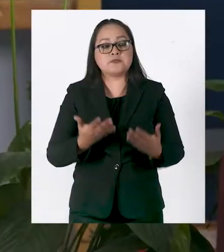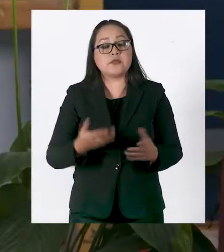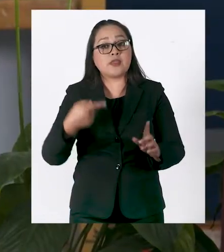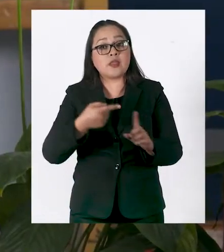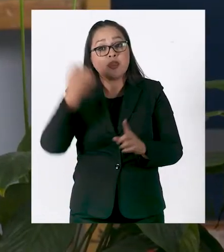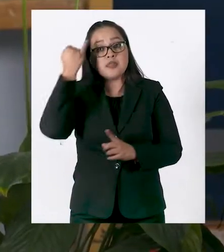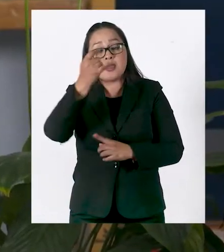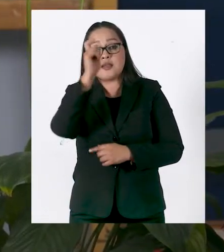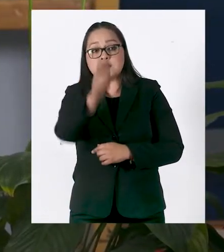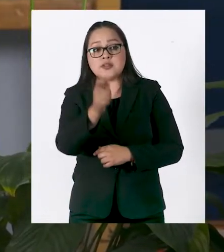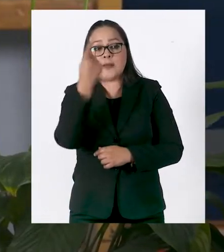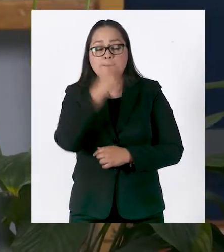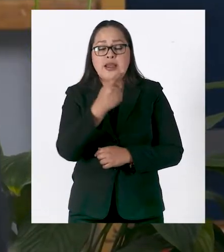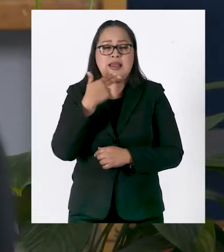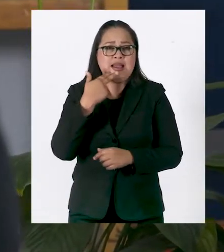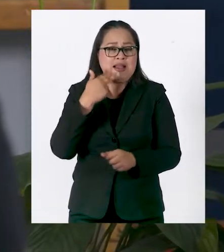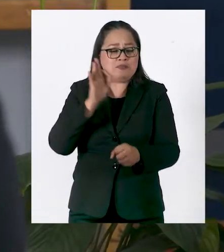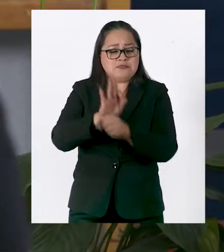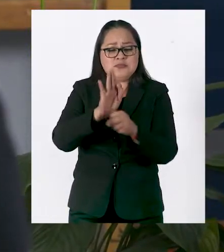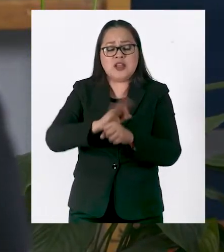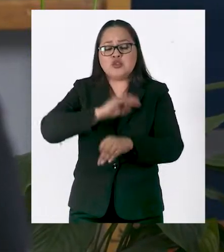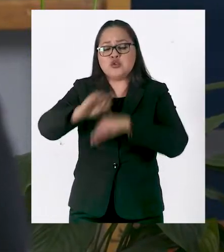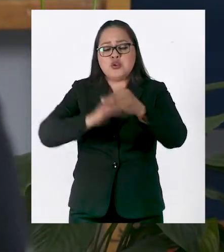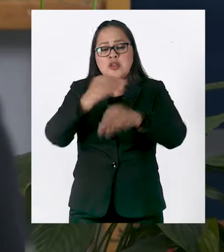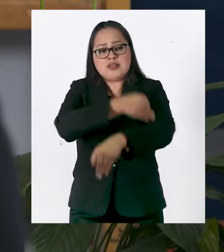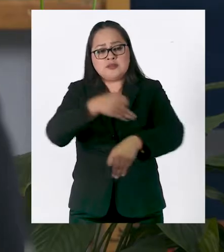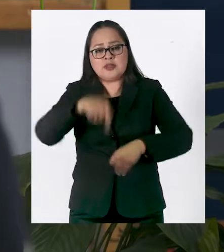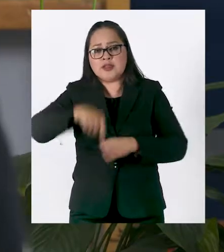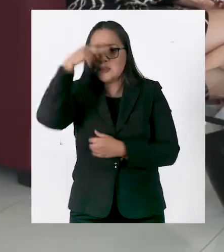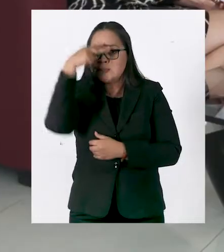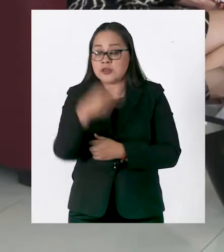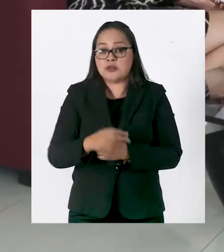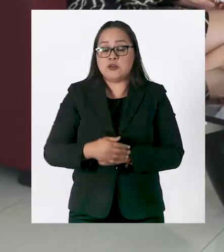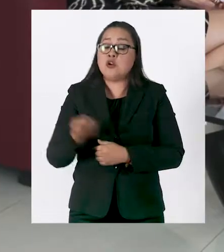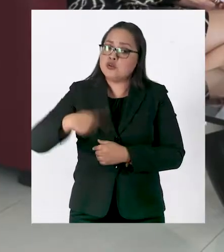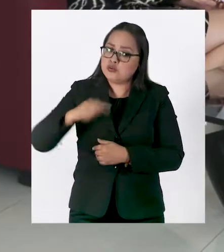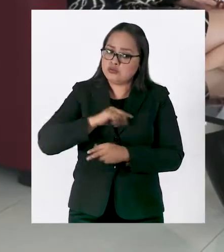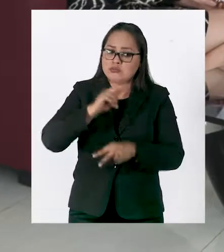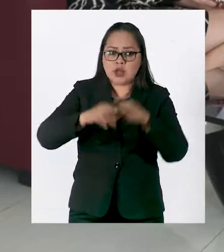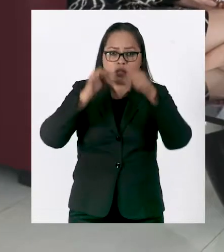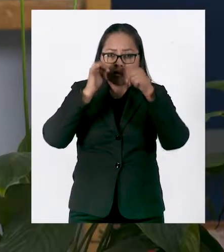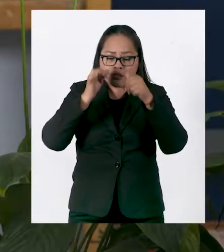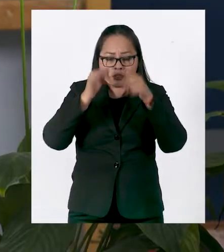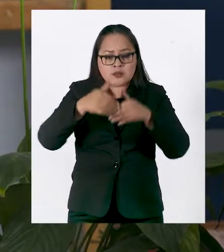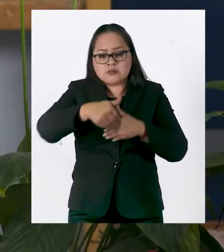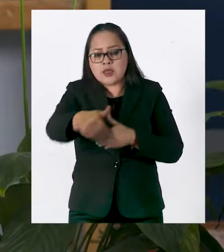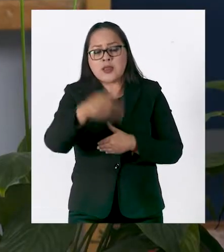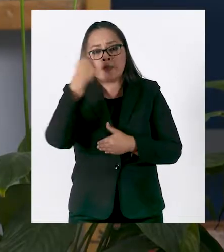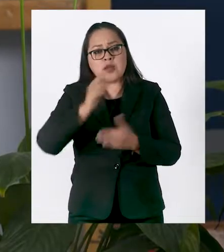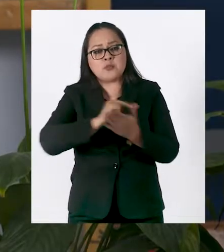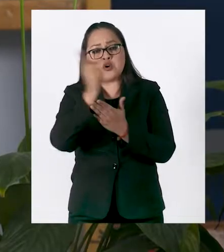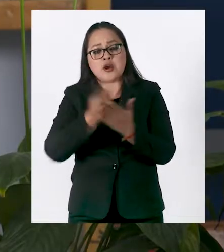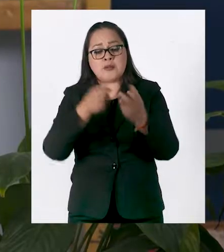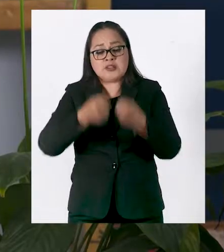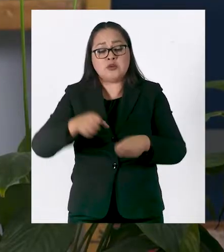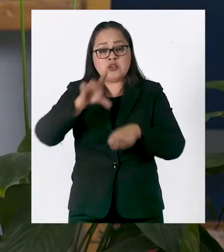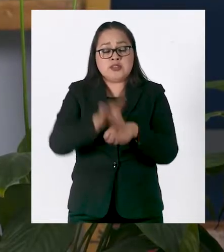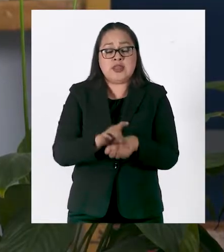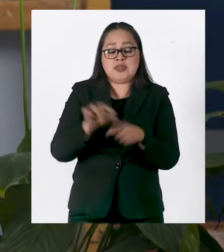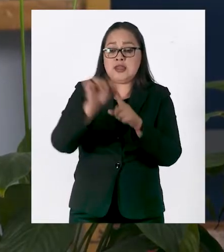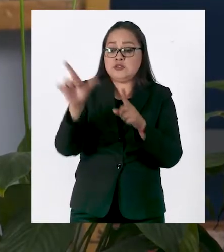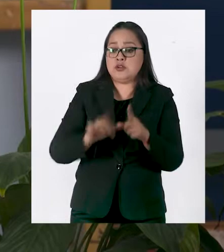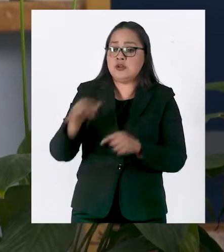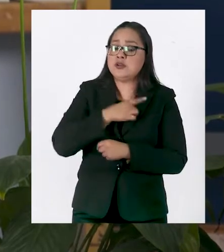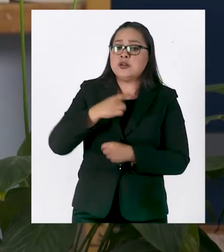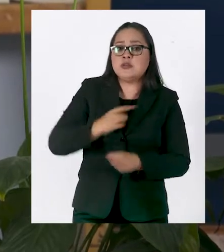La idea es que les sirva sobre todo a las familias, a las familias mexicanas. Vamos a estar pendientes de que la estrategia de seguridad